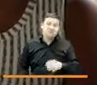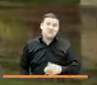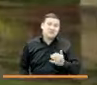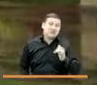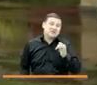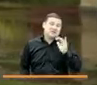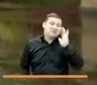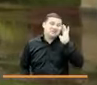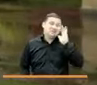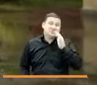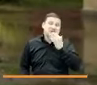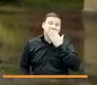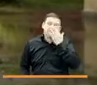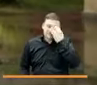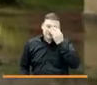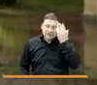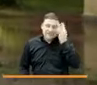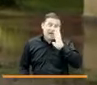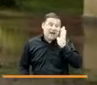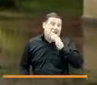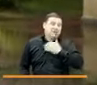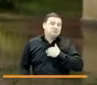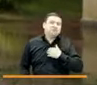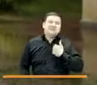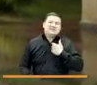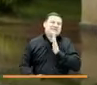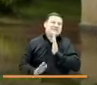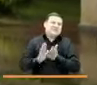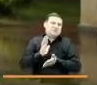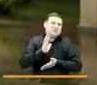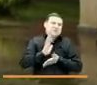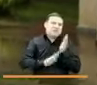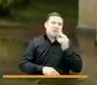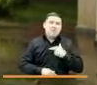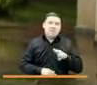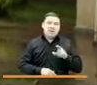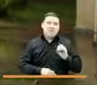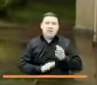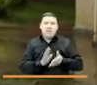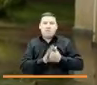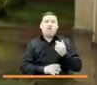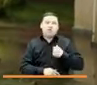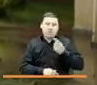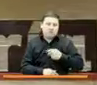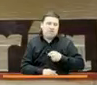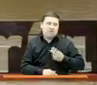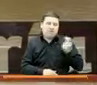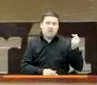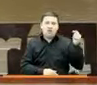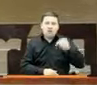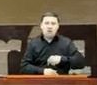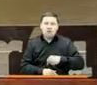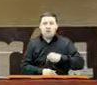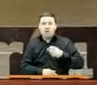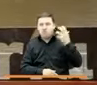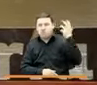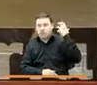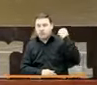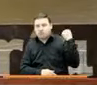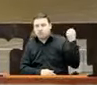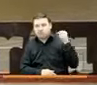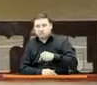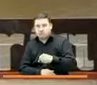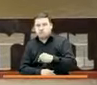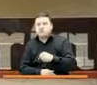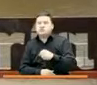yo me he superado bueno nosotros nos fuimos mi hermano se fue yo también que llegué aquí a Montería fui de Clare